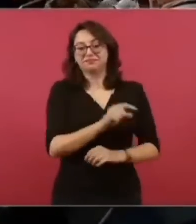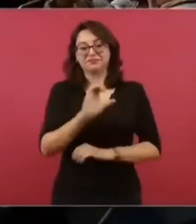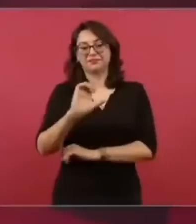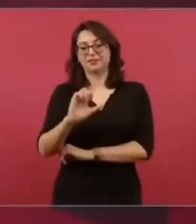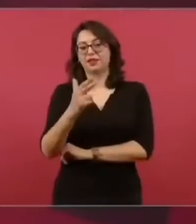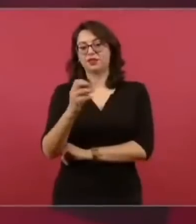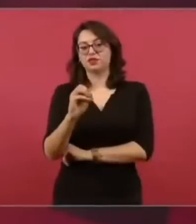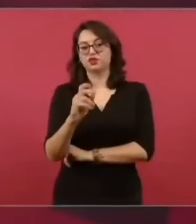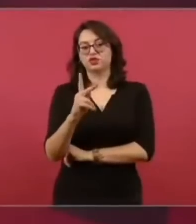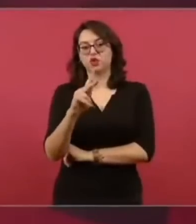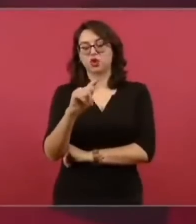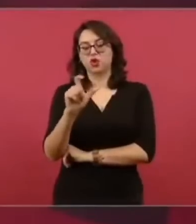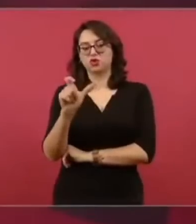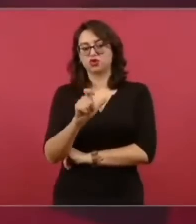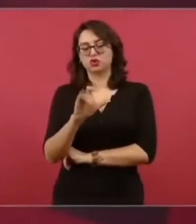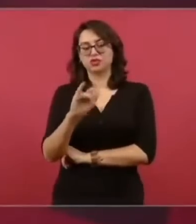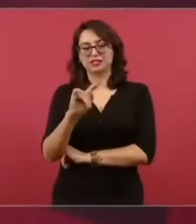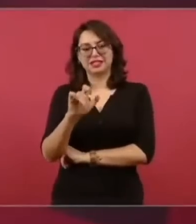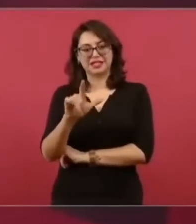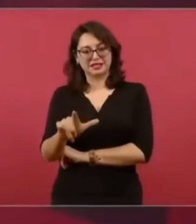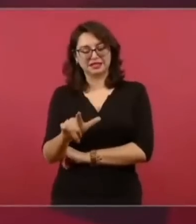está en contra